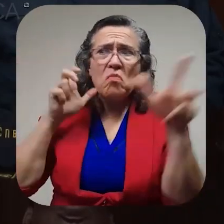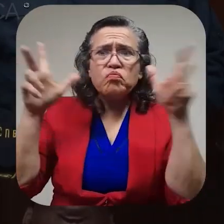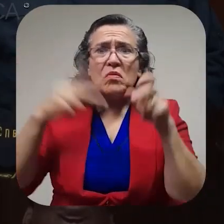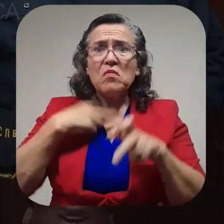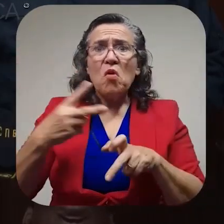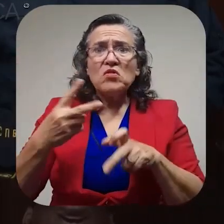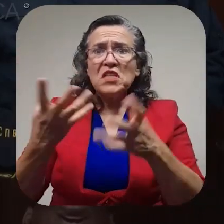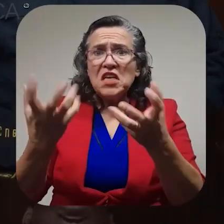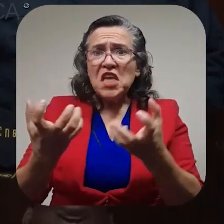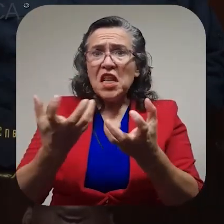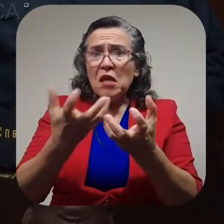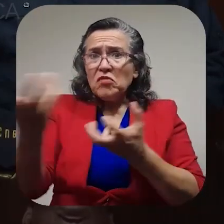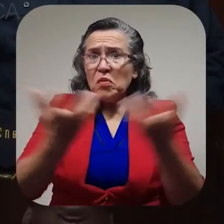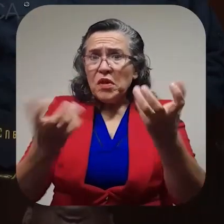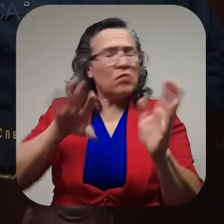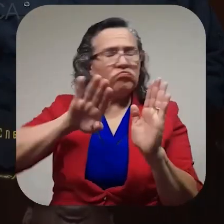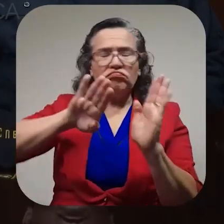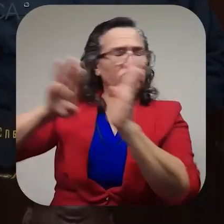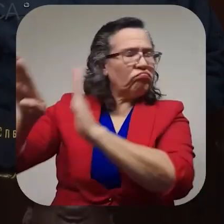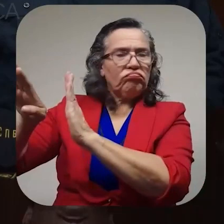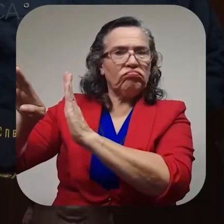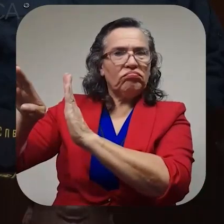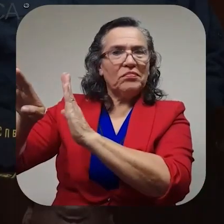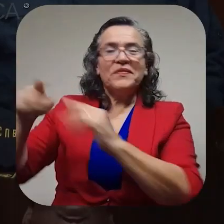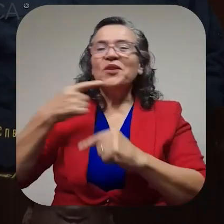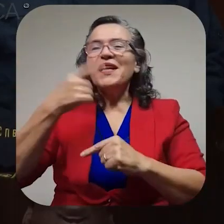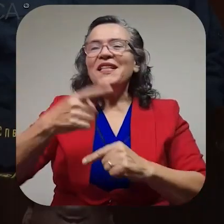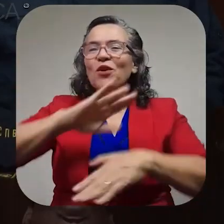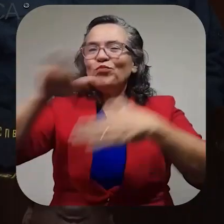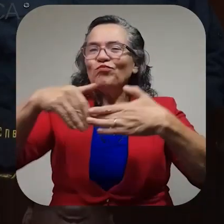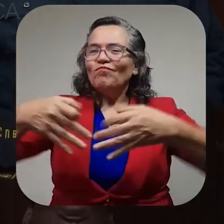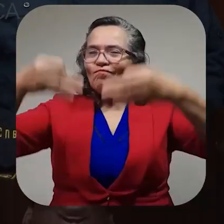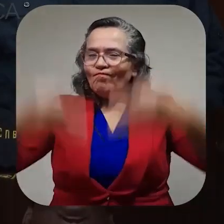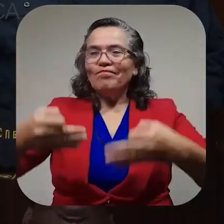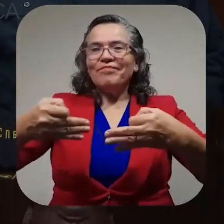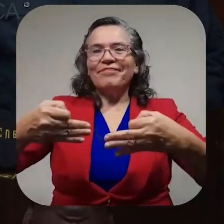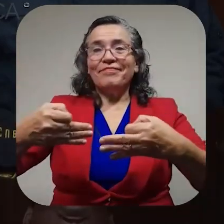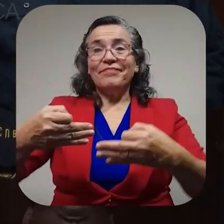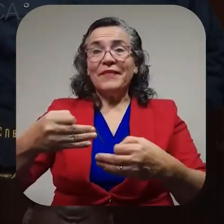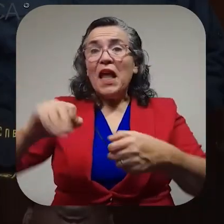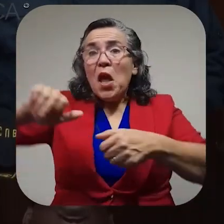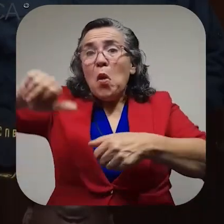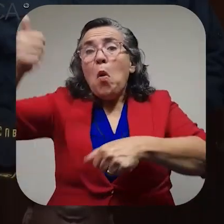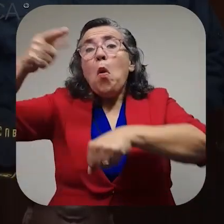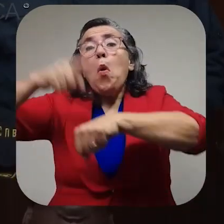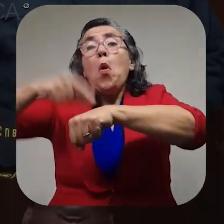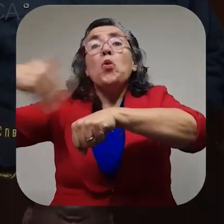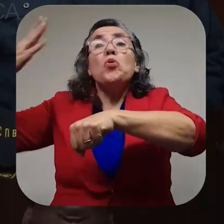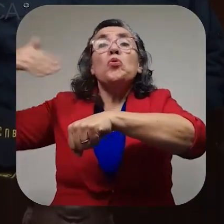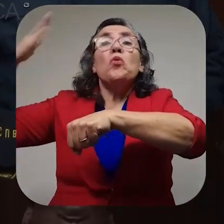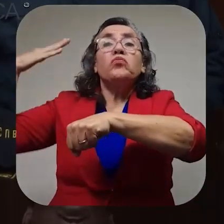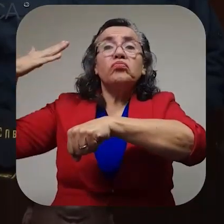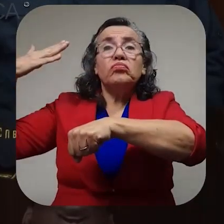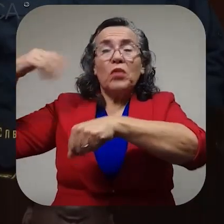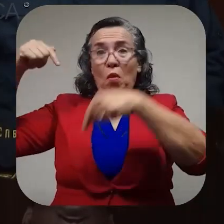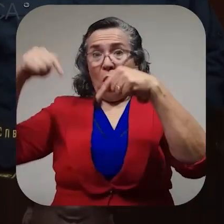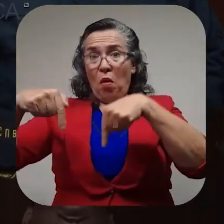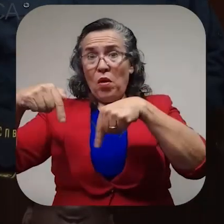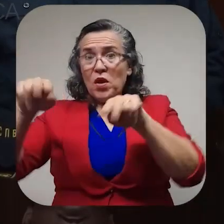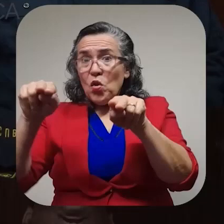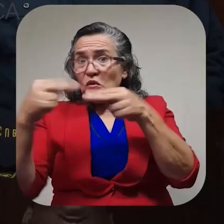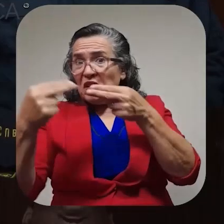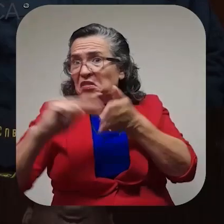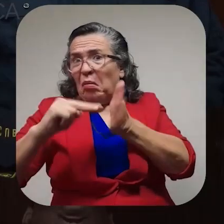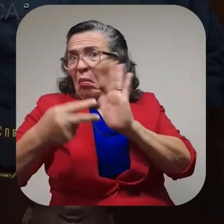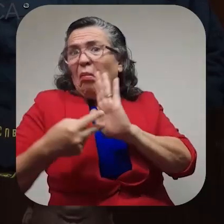voces que pretenden dividirlos. Les digo con total vemencia que en otras circunstancias, hoy la